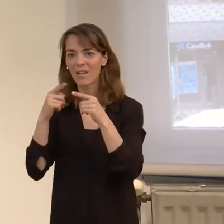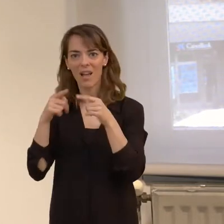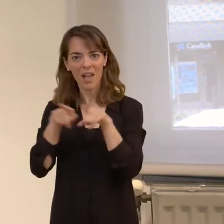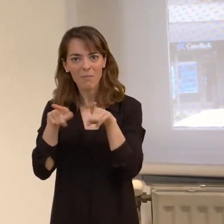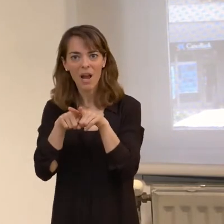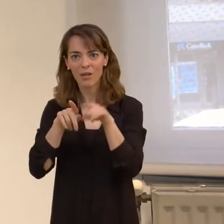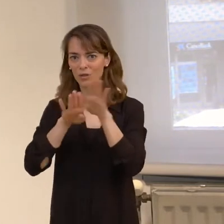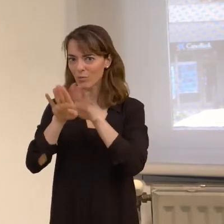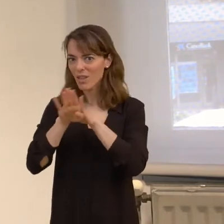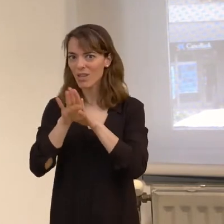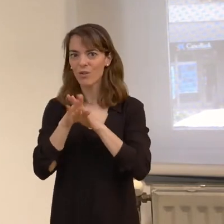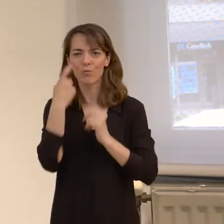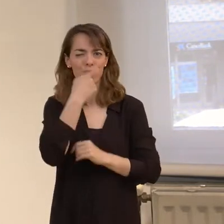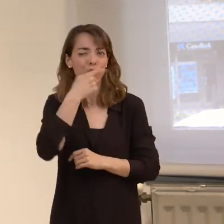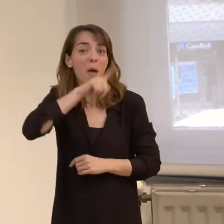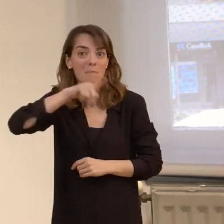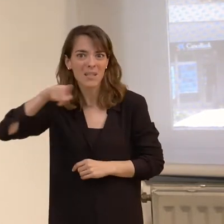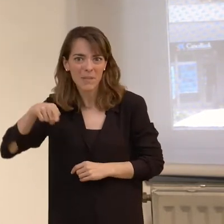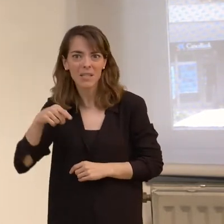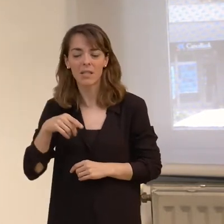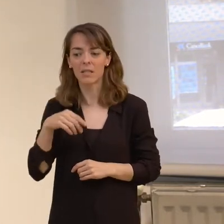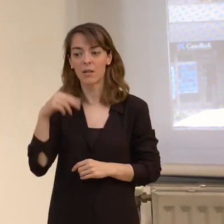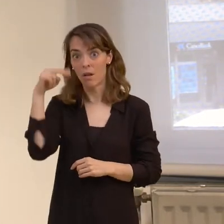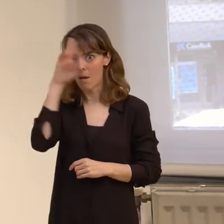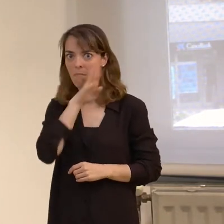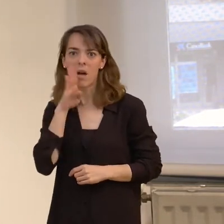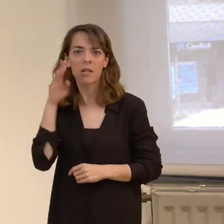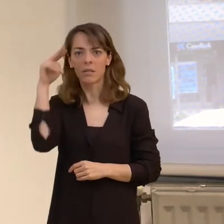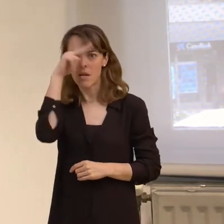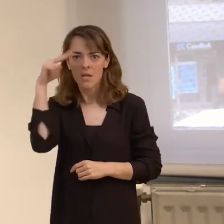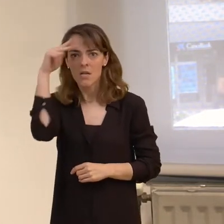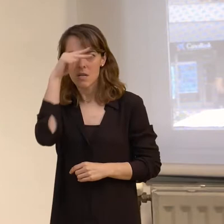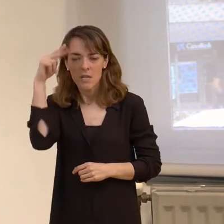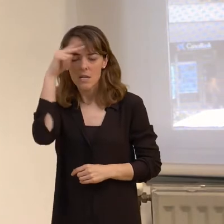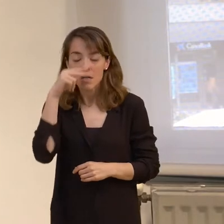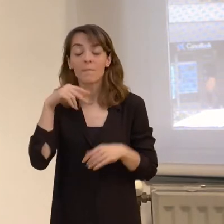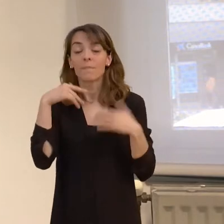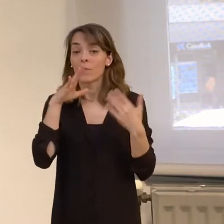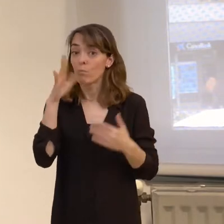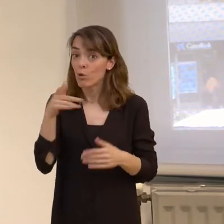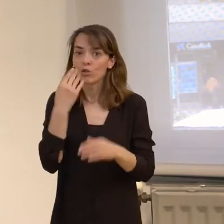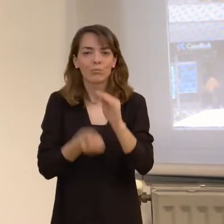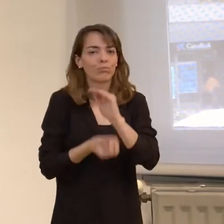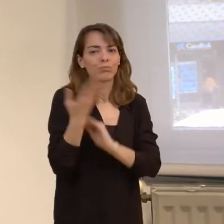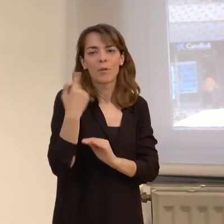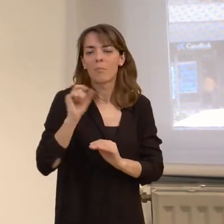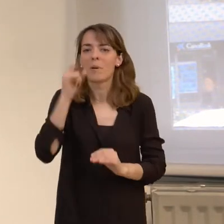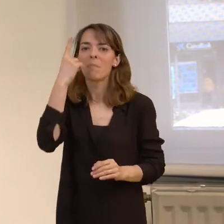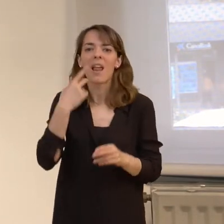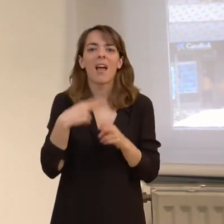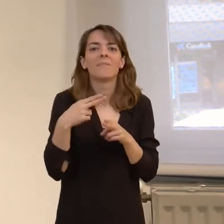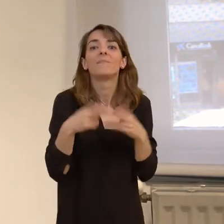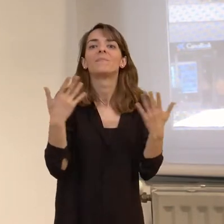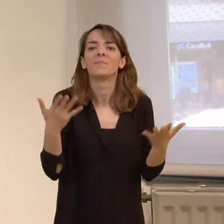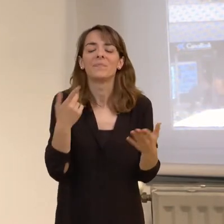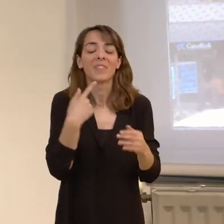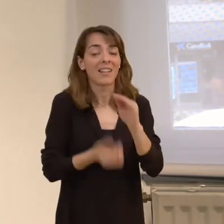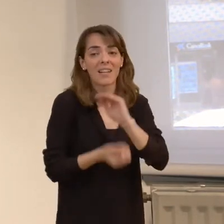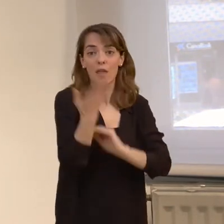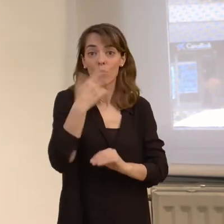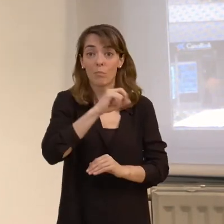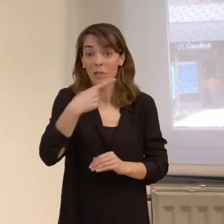vecinos durante unos meses, que es lo que inquietaba a estos padres. Y así fue como surgió una de las primeras acciones, que es la creación de